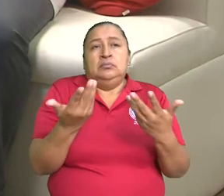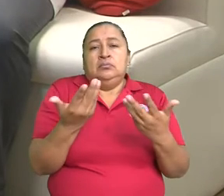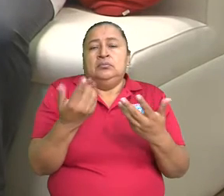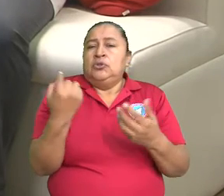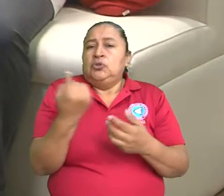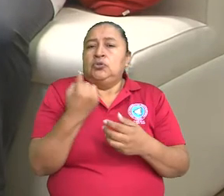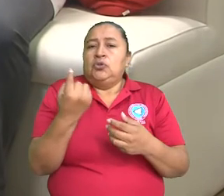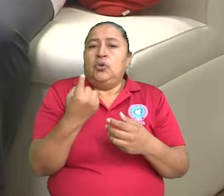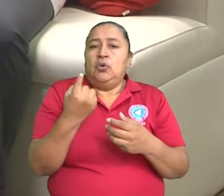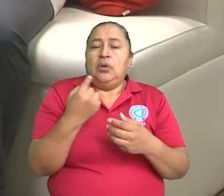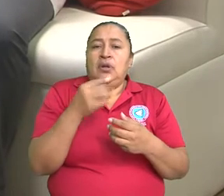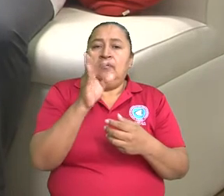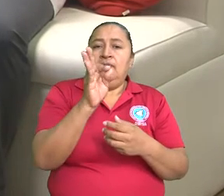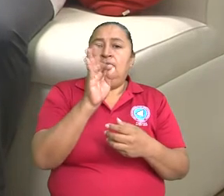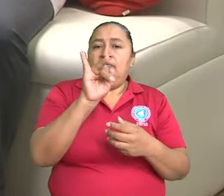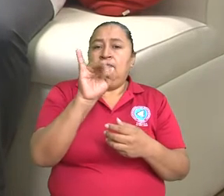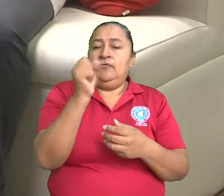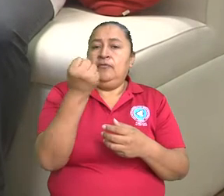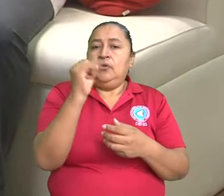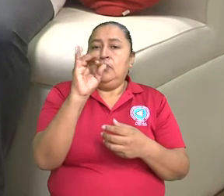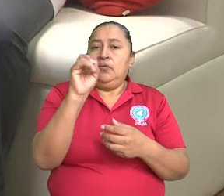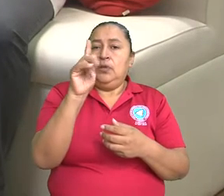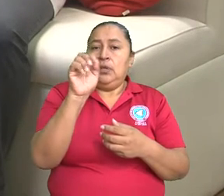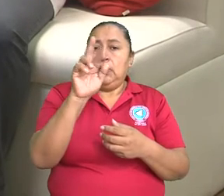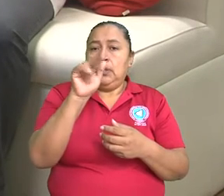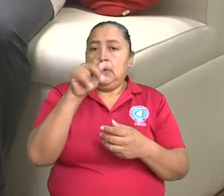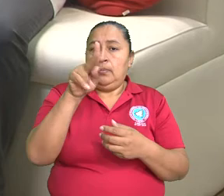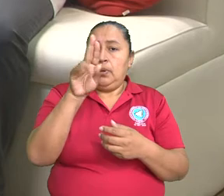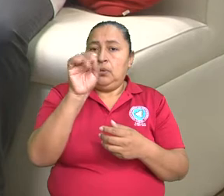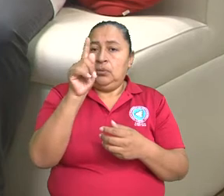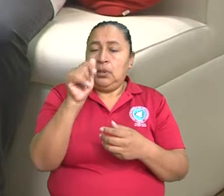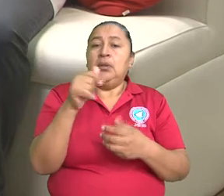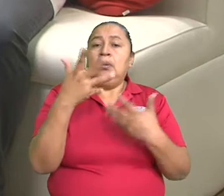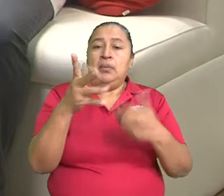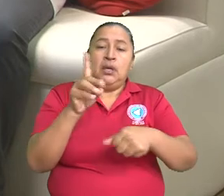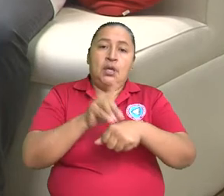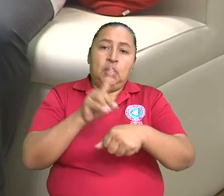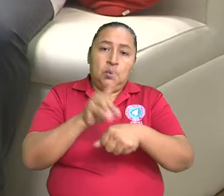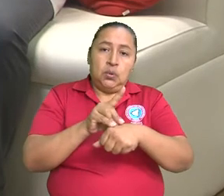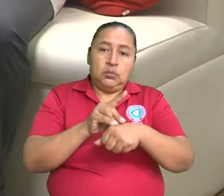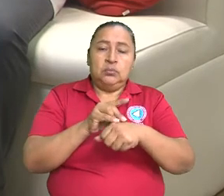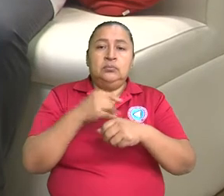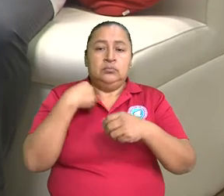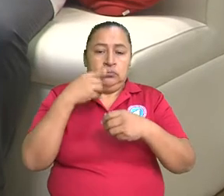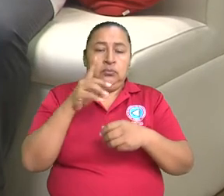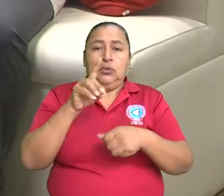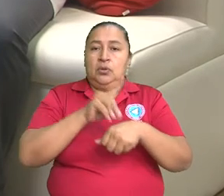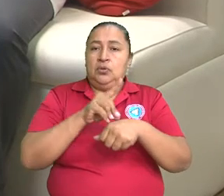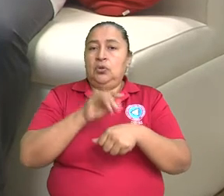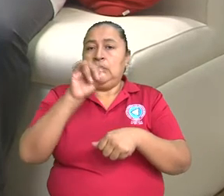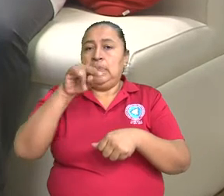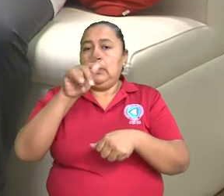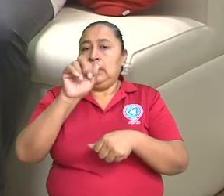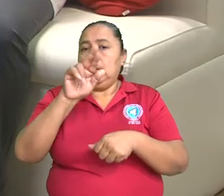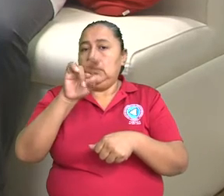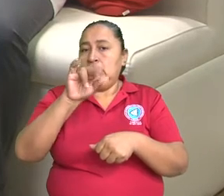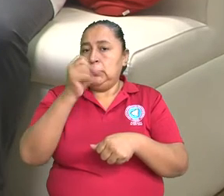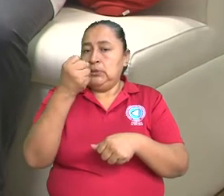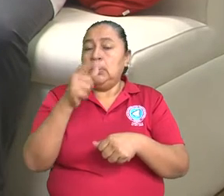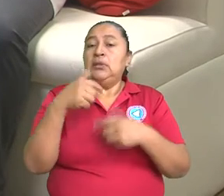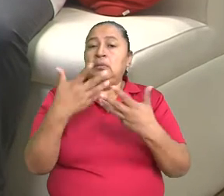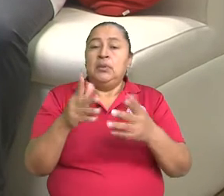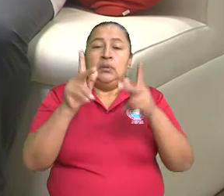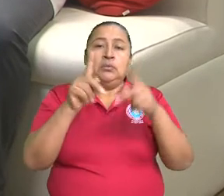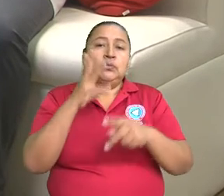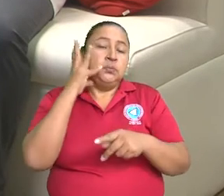fisioterapeuta, también el médico internista, sino también el que